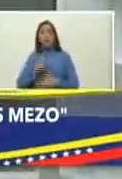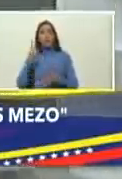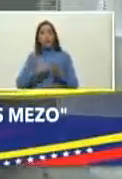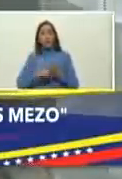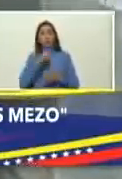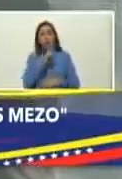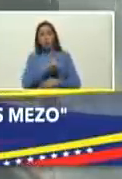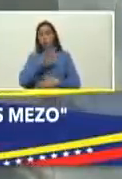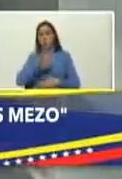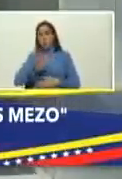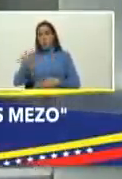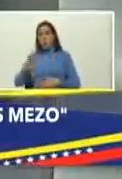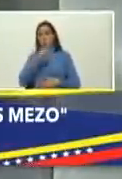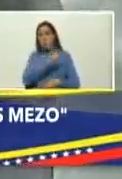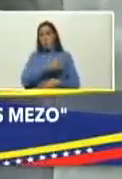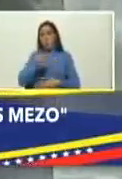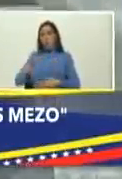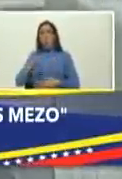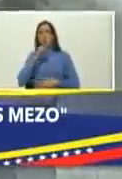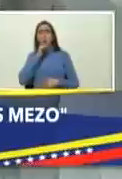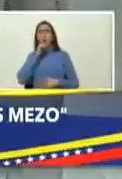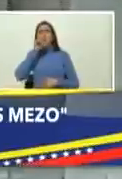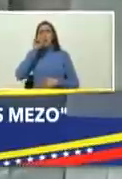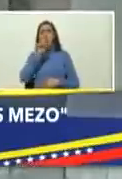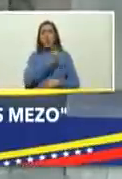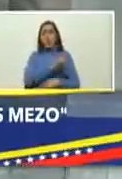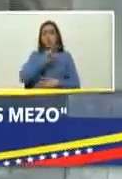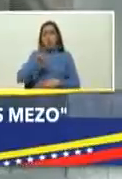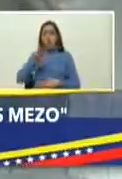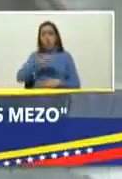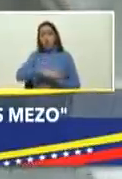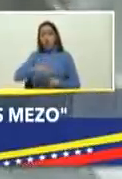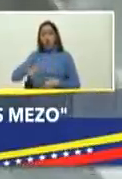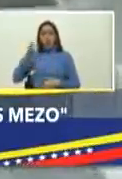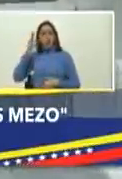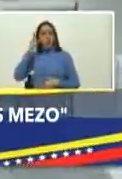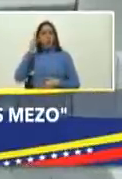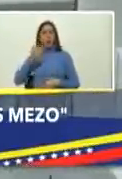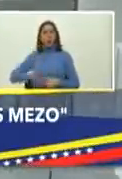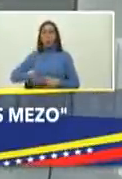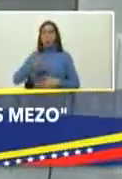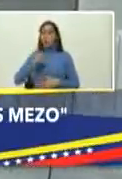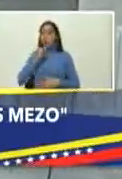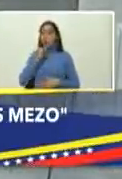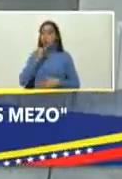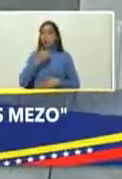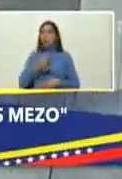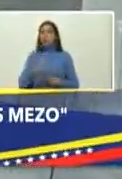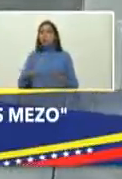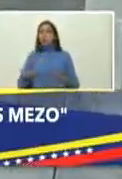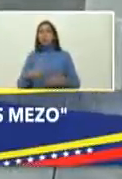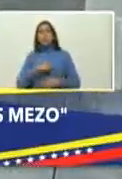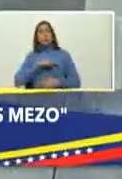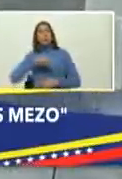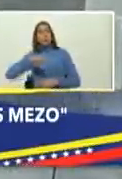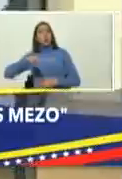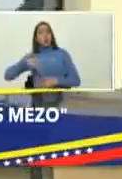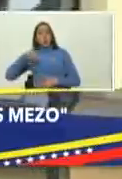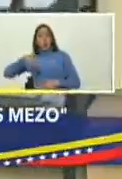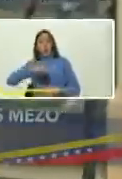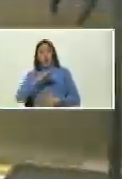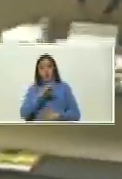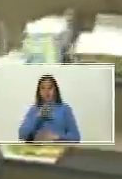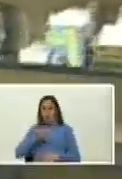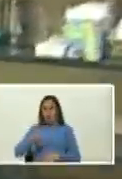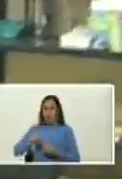compañeros adultos mayores y 13.600 niñas importante decirle presidente que ya nosotros este CDI cuando lo